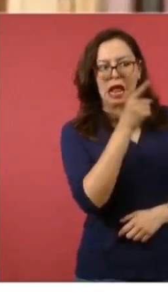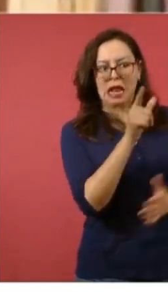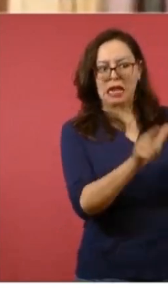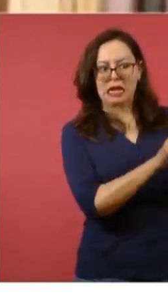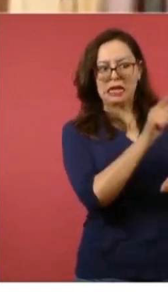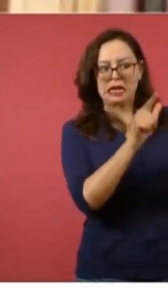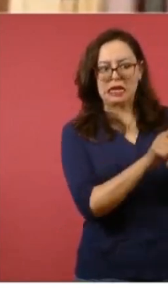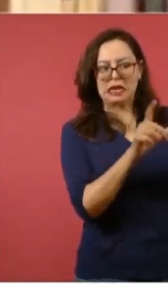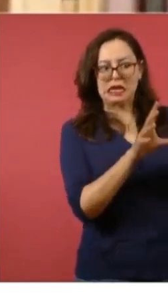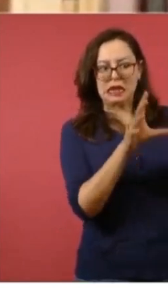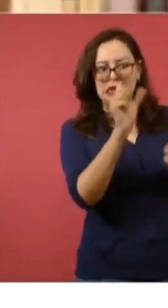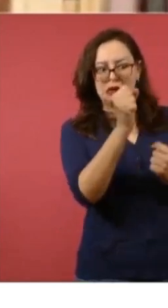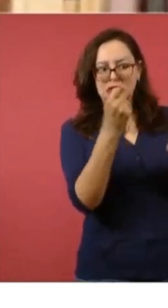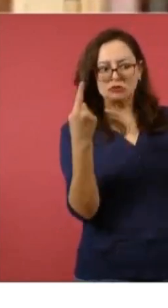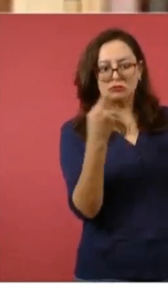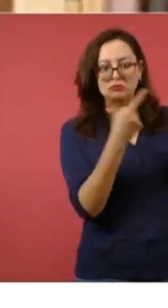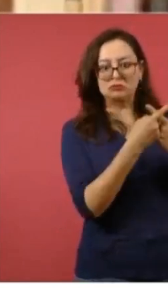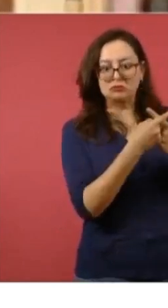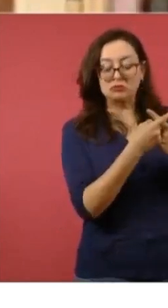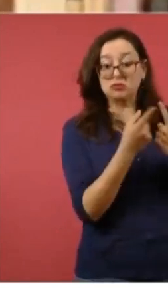inconseccional,